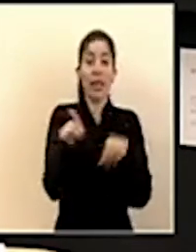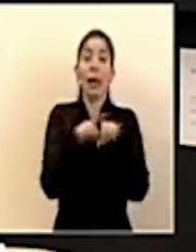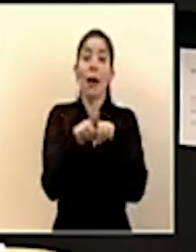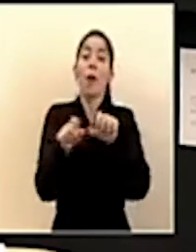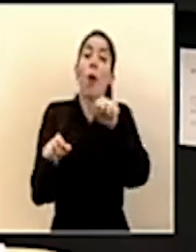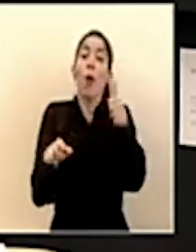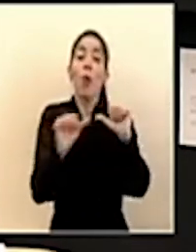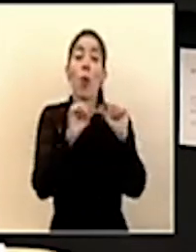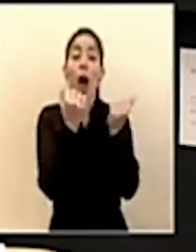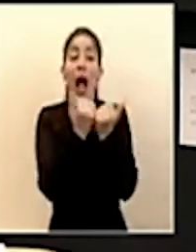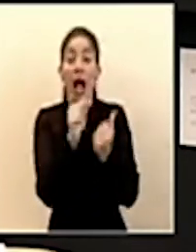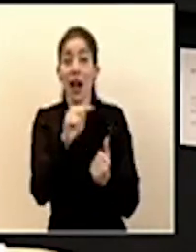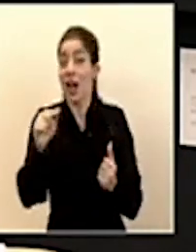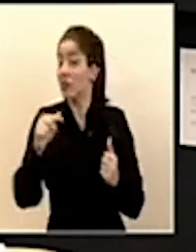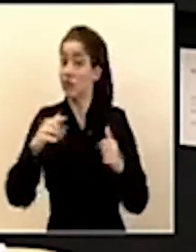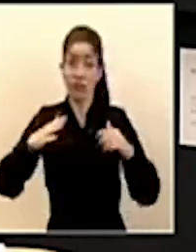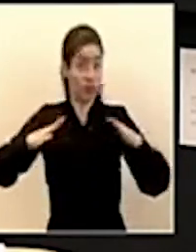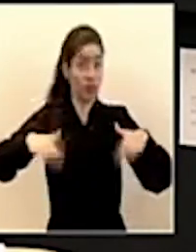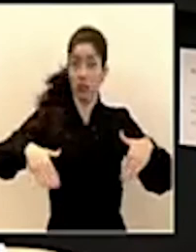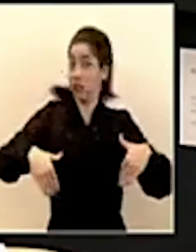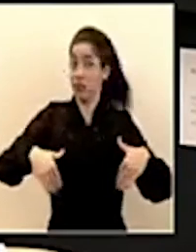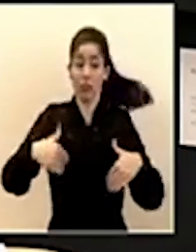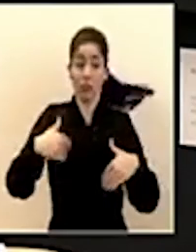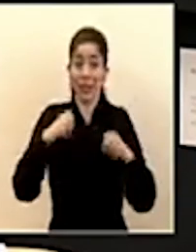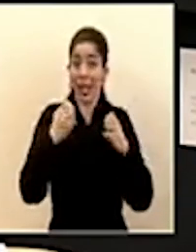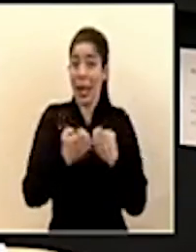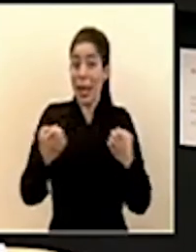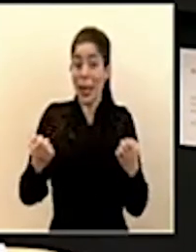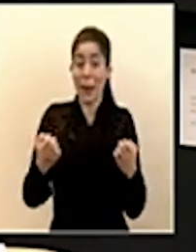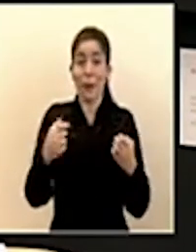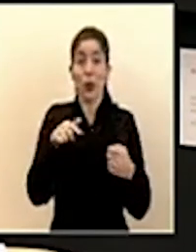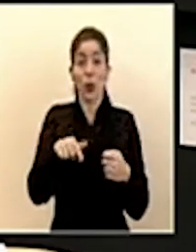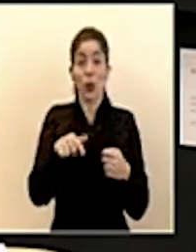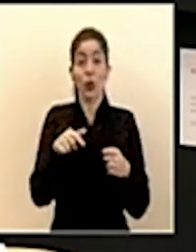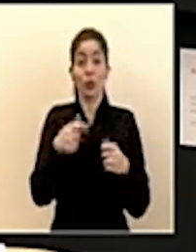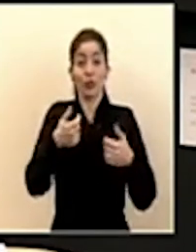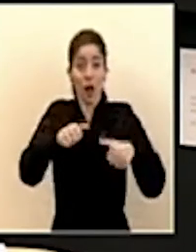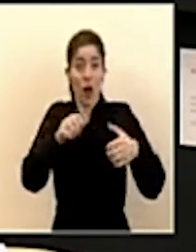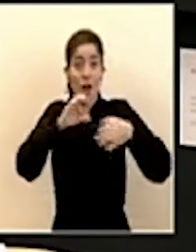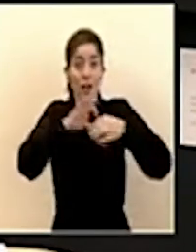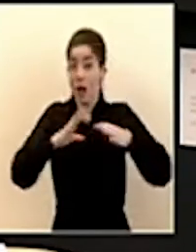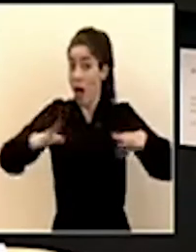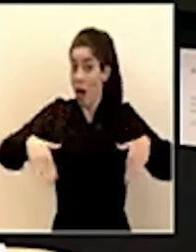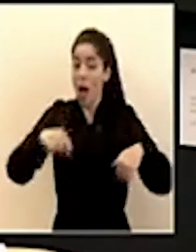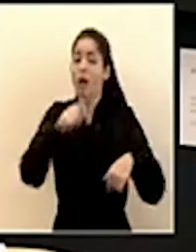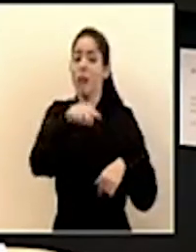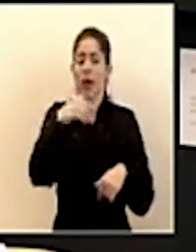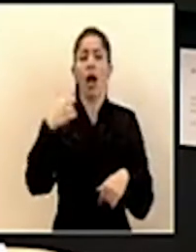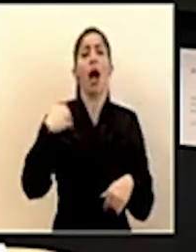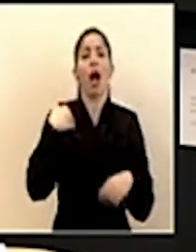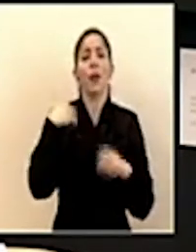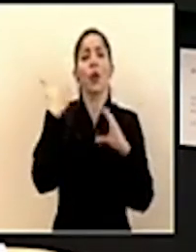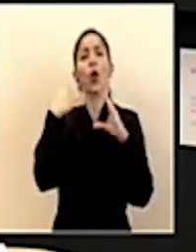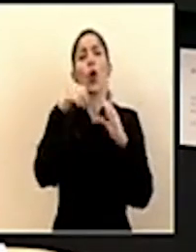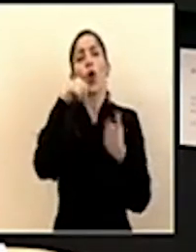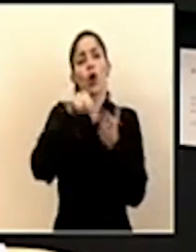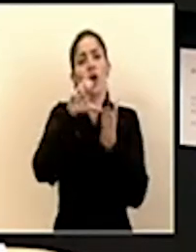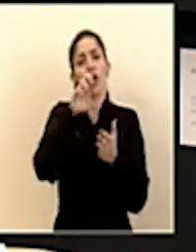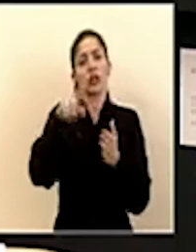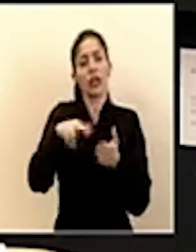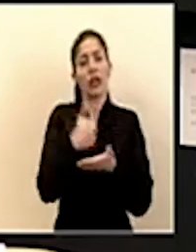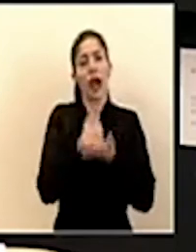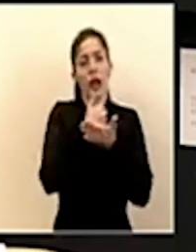están funcionando las estos equipos de estas de estos convenios hay servicios de correo de costa rica